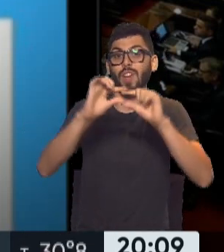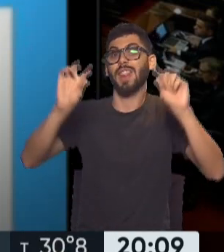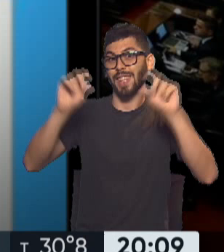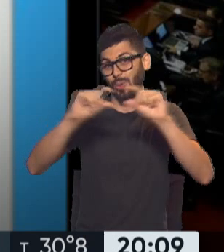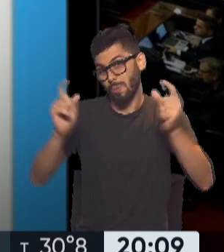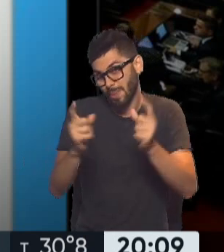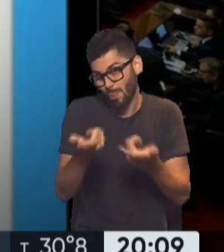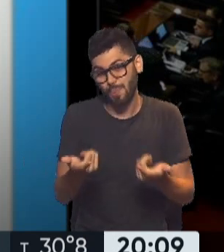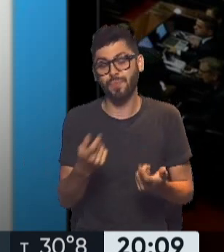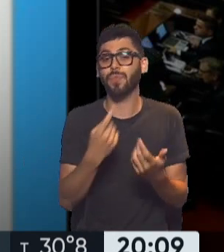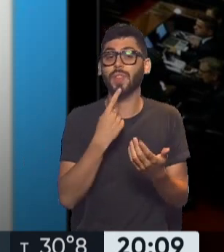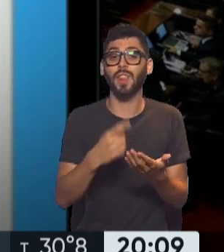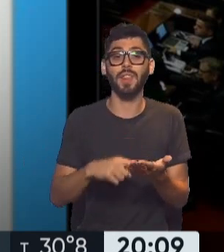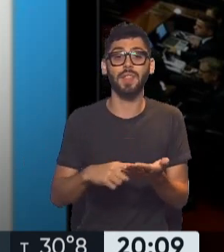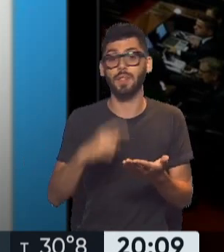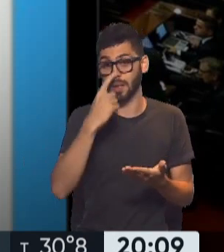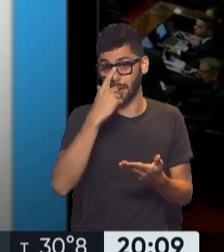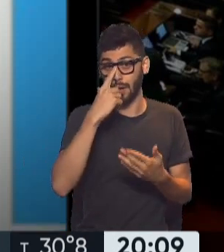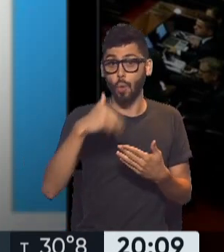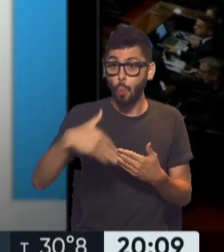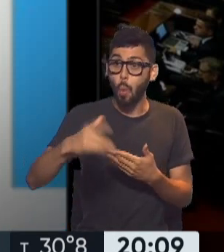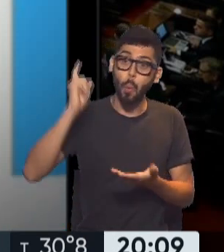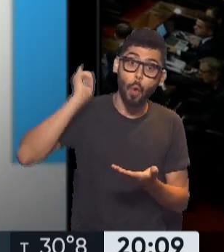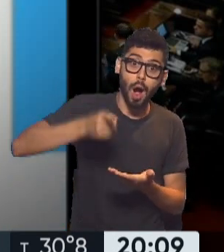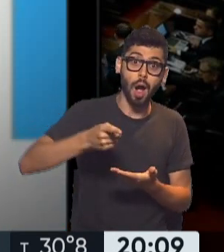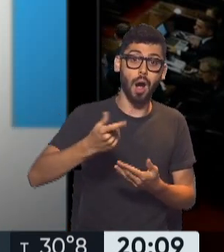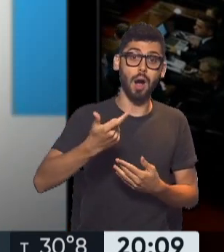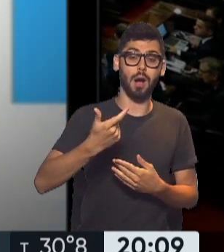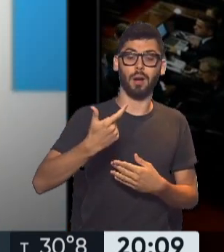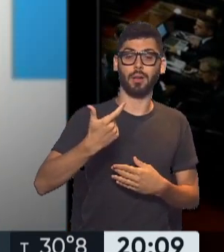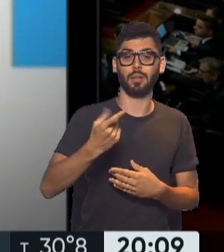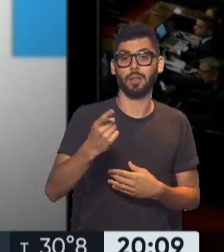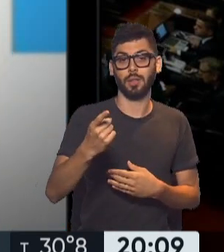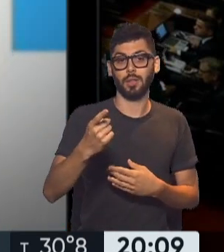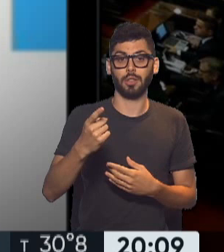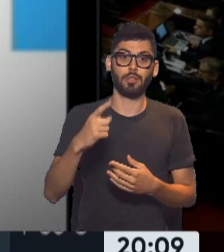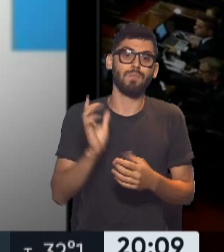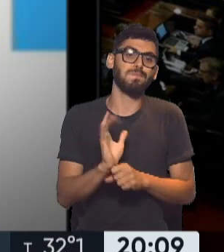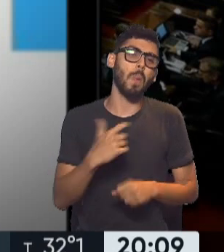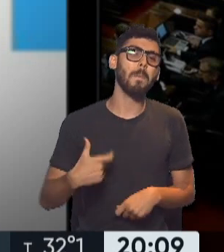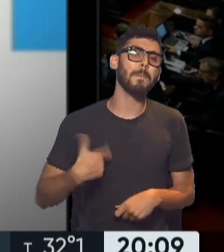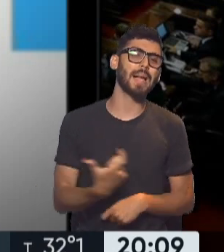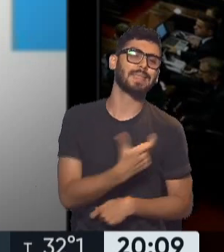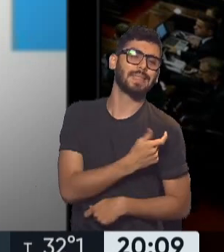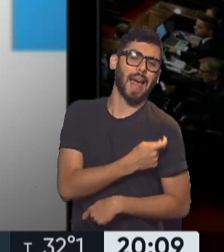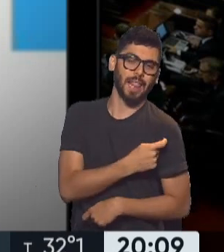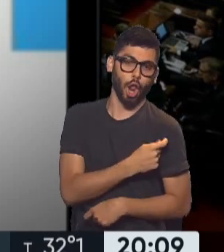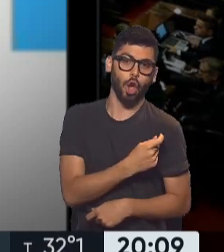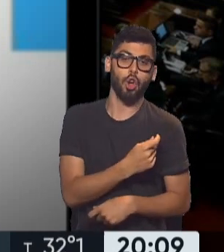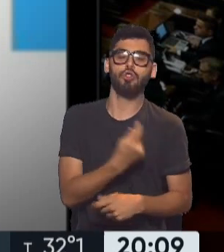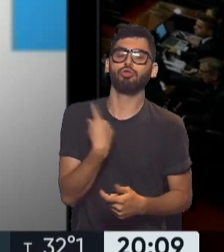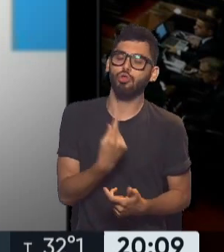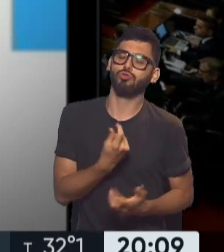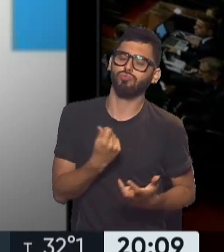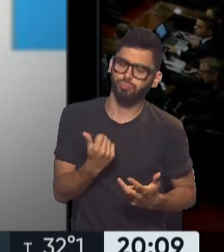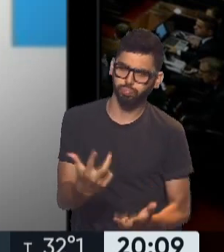titula, ante la inminente e injustificada aplicación de la medida conocida como pase sanitario declaran ellos,